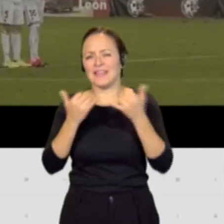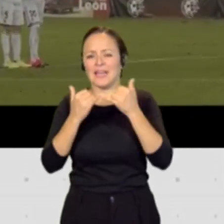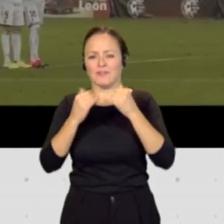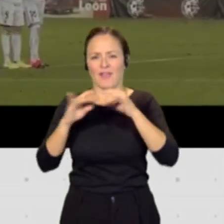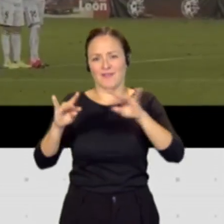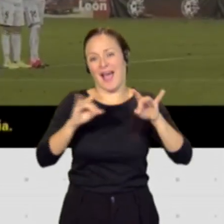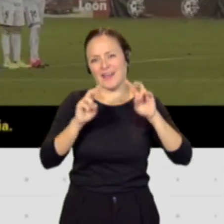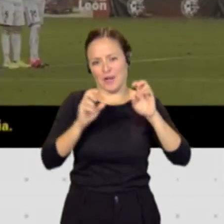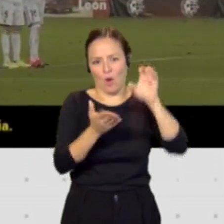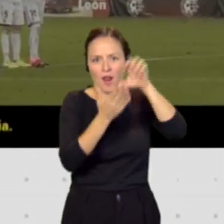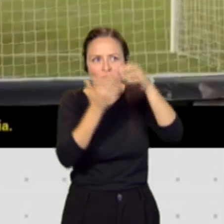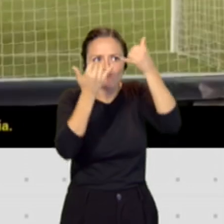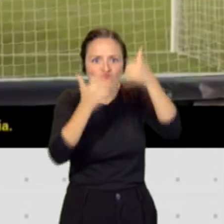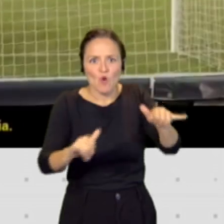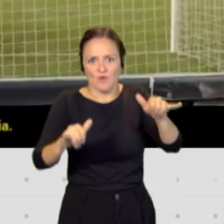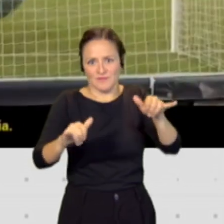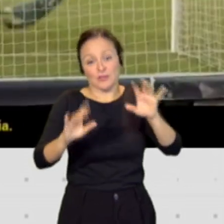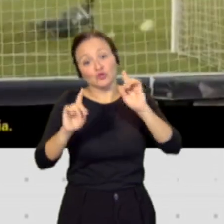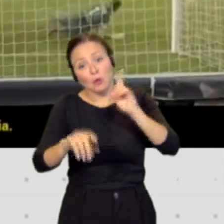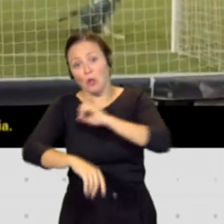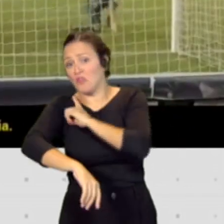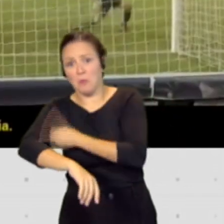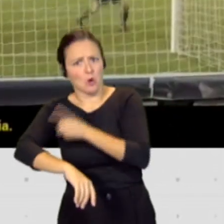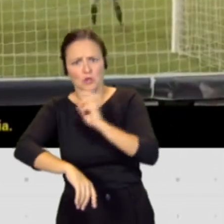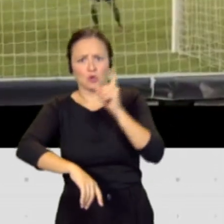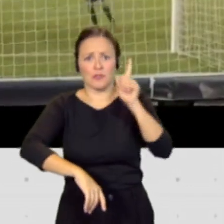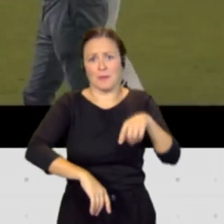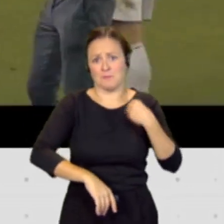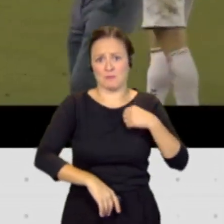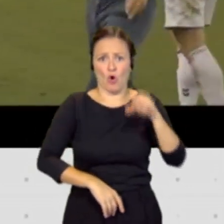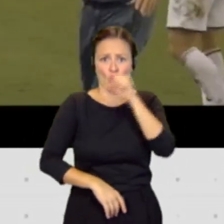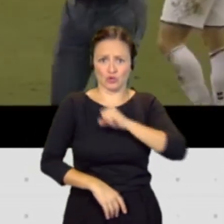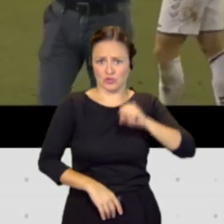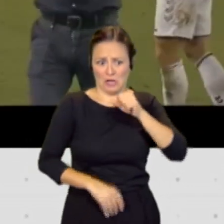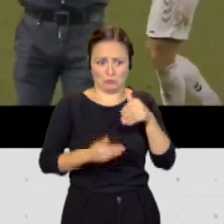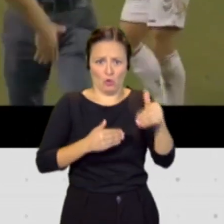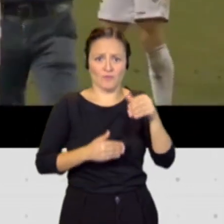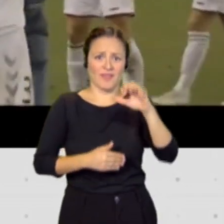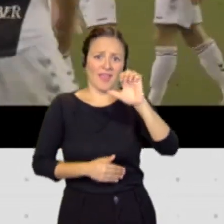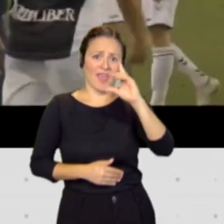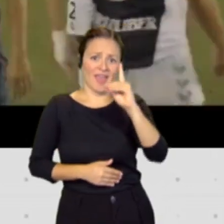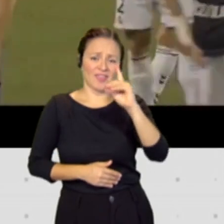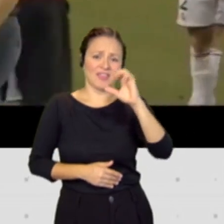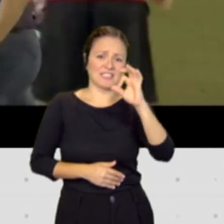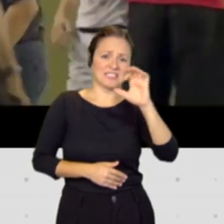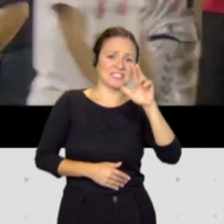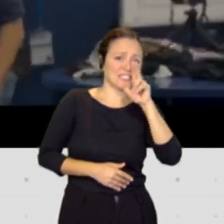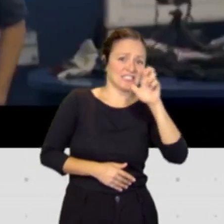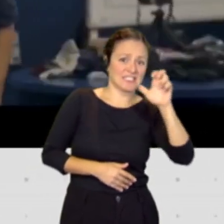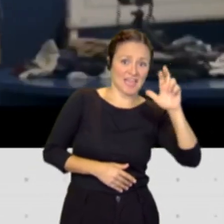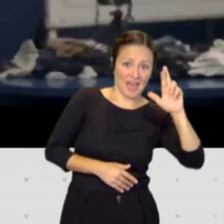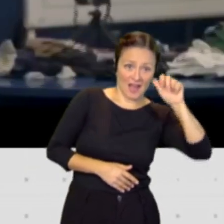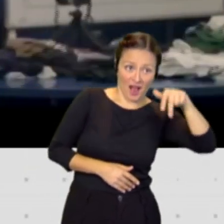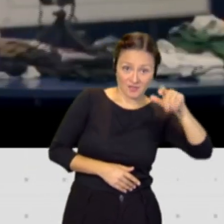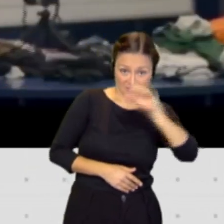eventos deportivos sino también como próximamente tendremos a Ed Sheeran bueno, pues una zona de eventos unas instalaciones